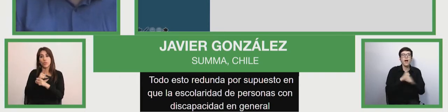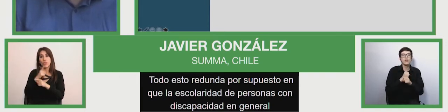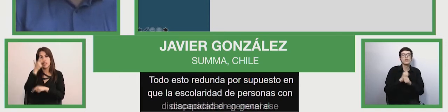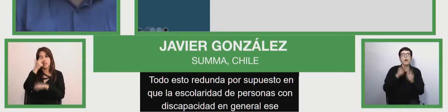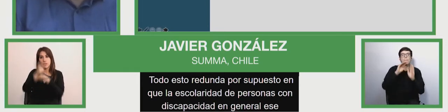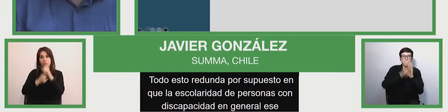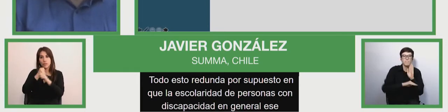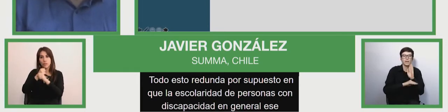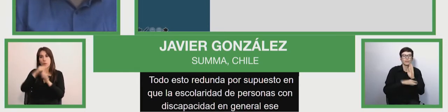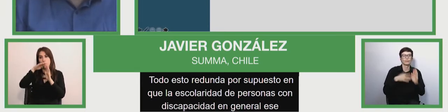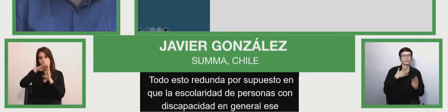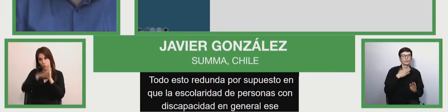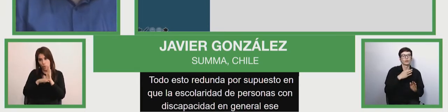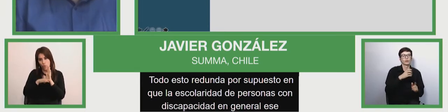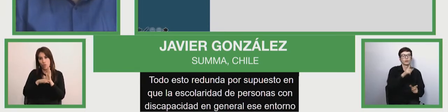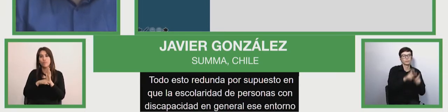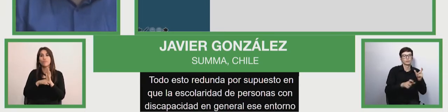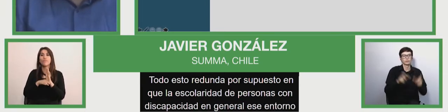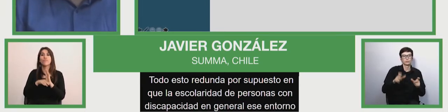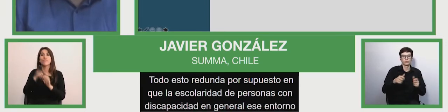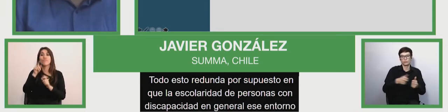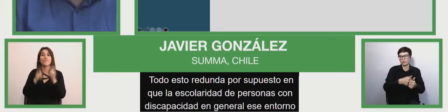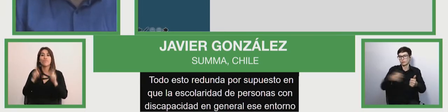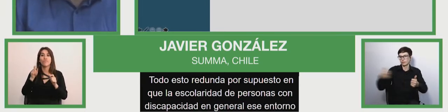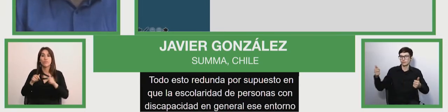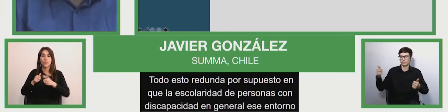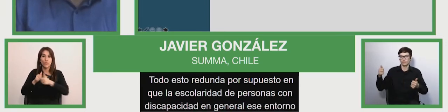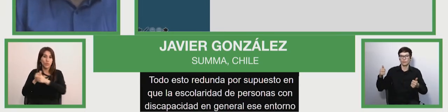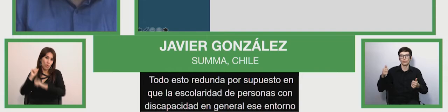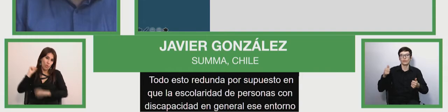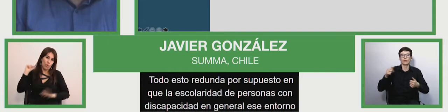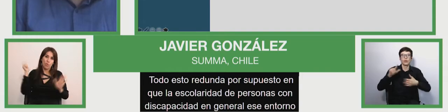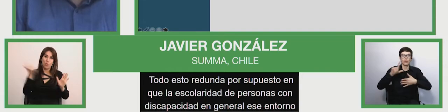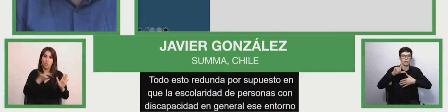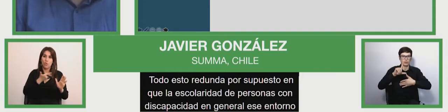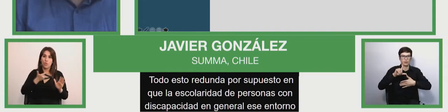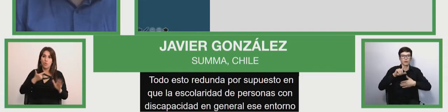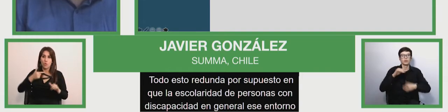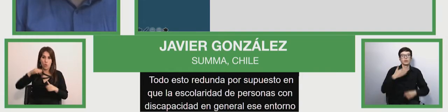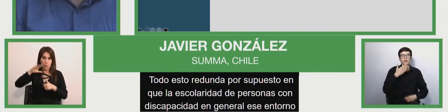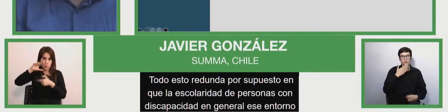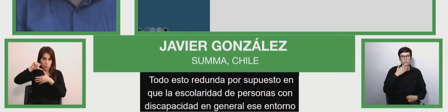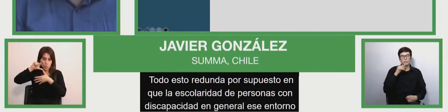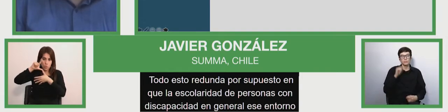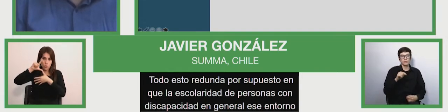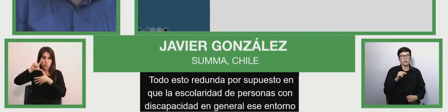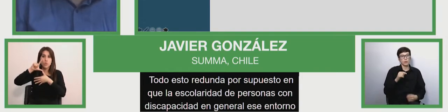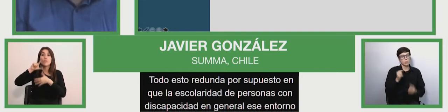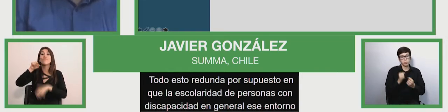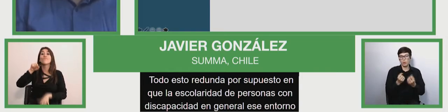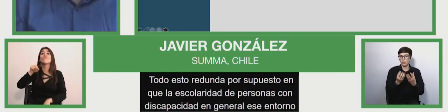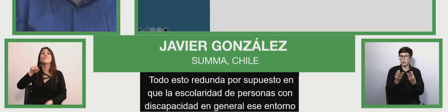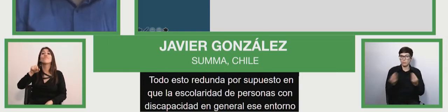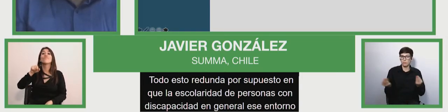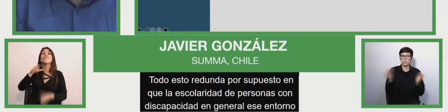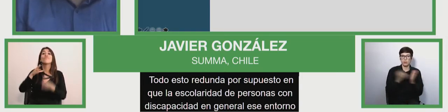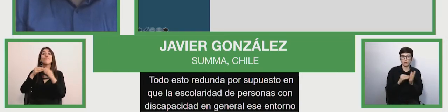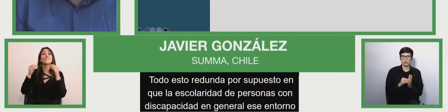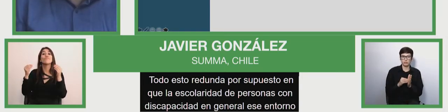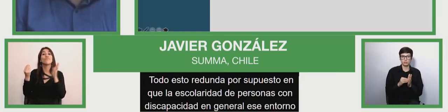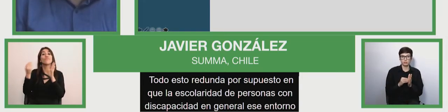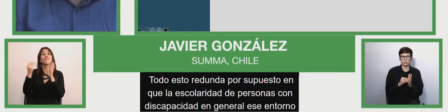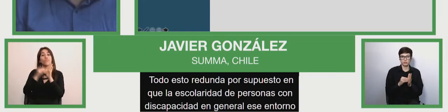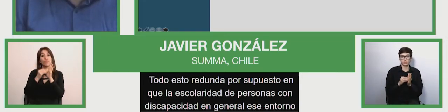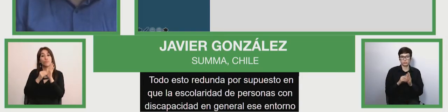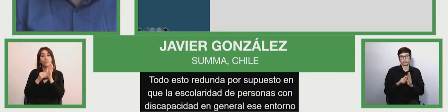promedio de lo que tiene, ¿no es cierto?, el resto de la población de América Latina, y también puede ser más, si uno lo considera, entre discapacidad